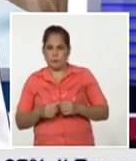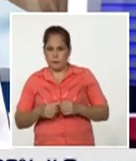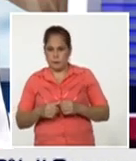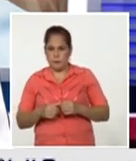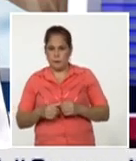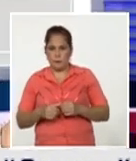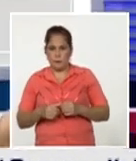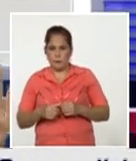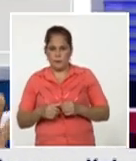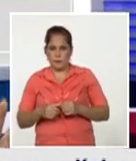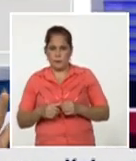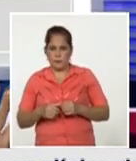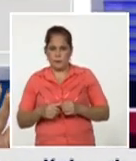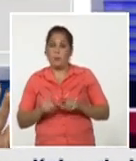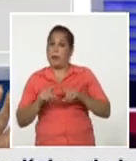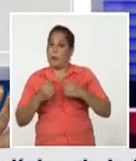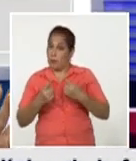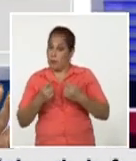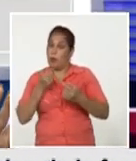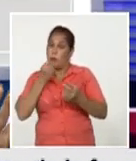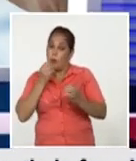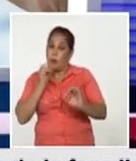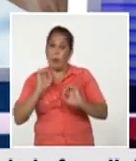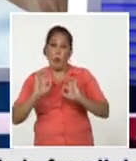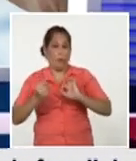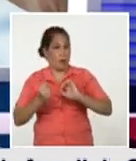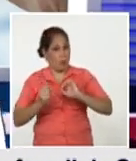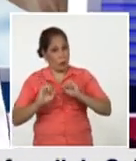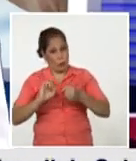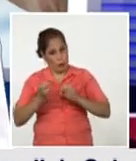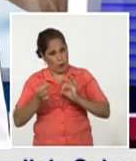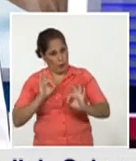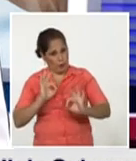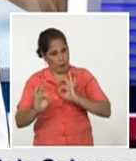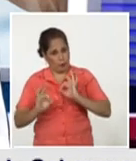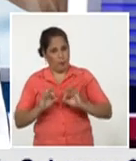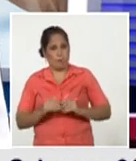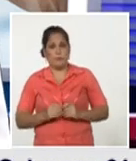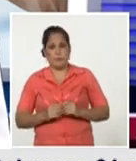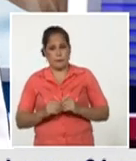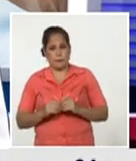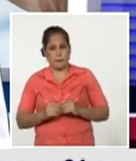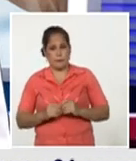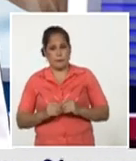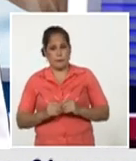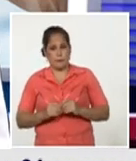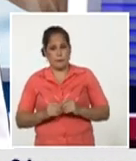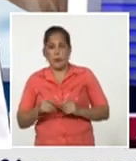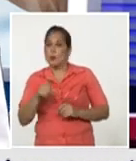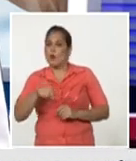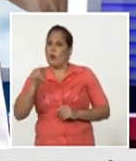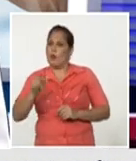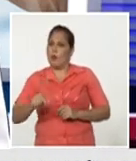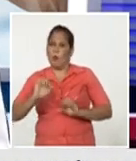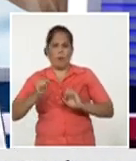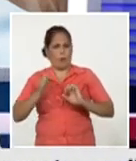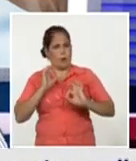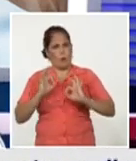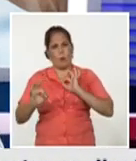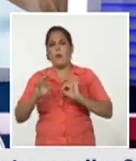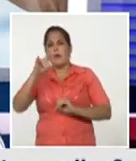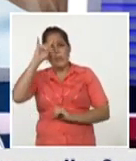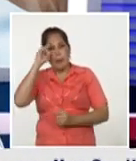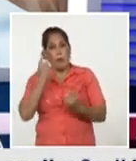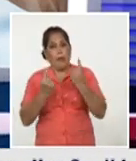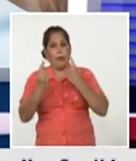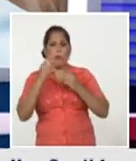padecieron enfermedad mientras tanto seguirse cuidando en este caso para los que padecieron y para los que no la han padecido seguirse cuidando siempre las alternativas